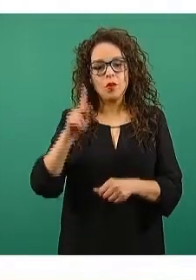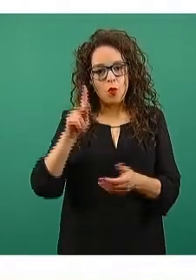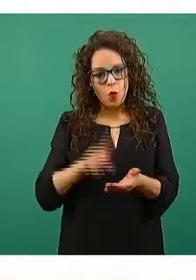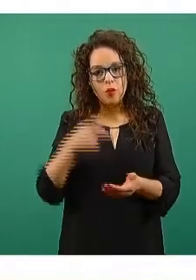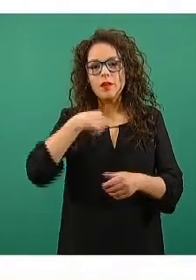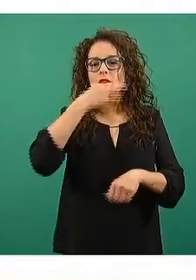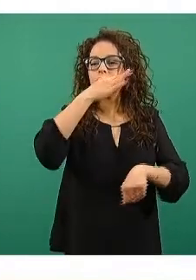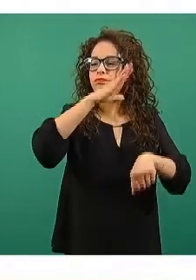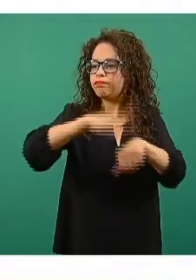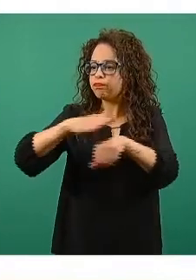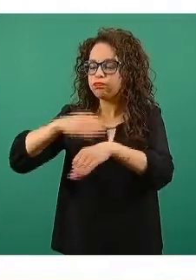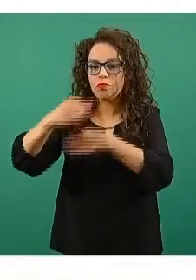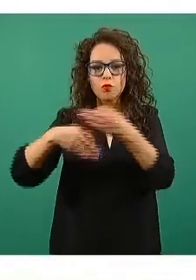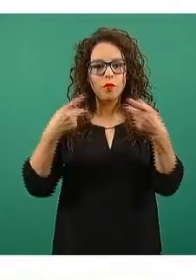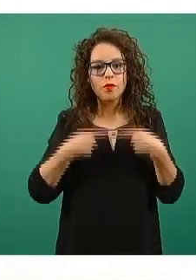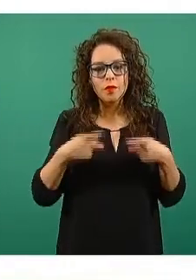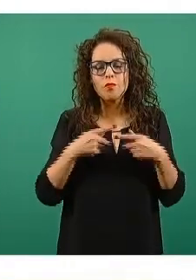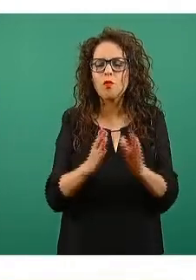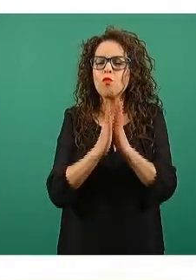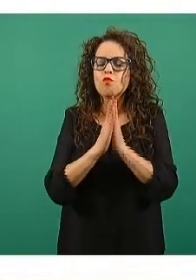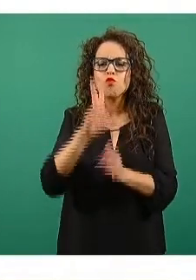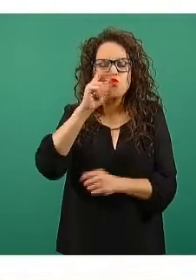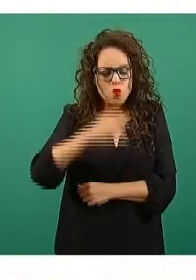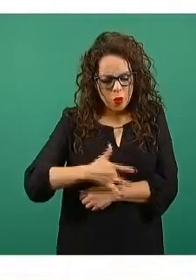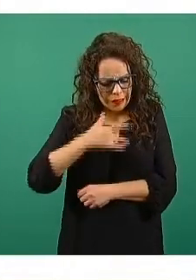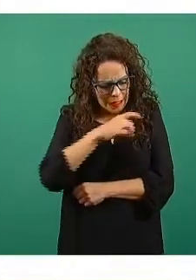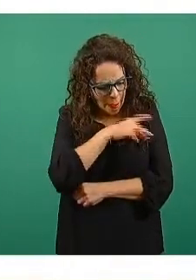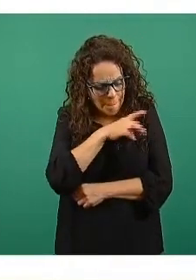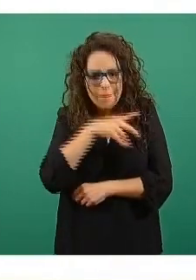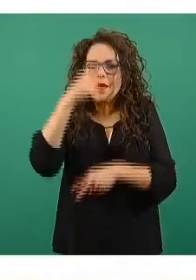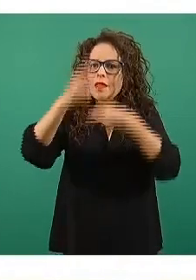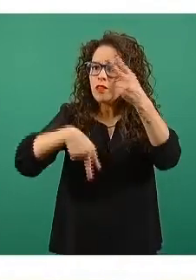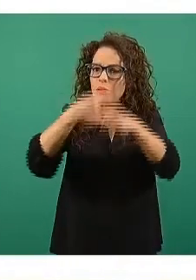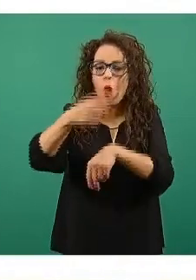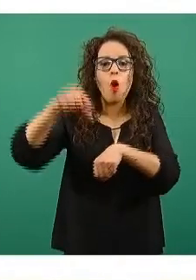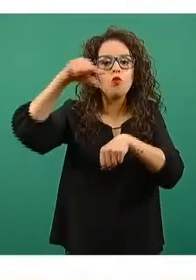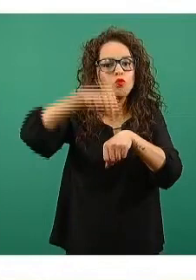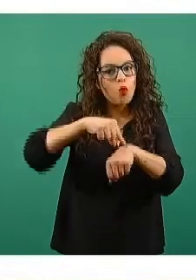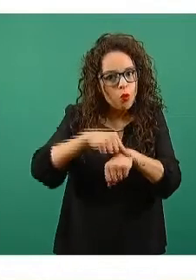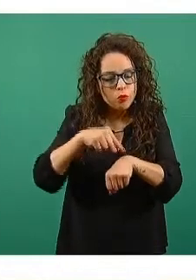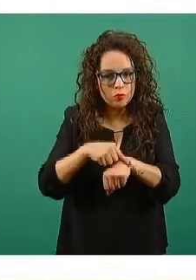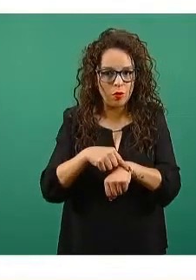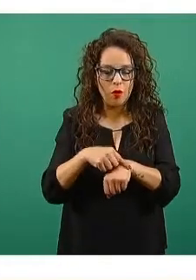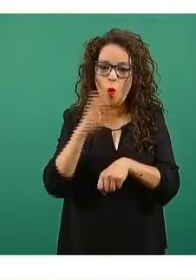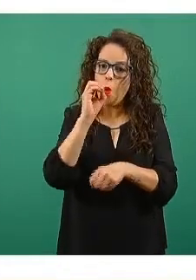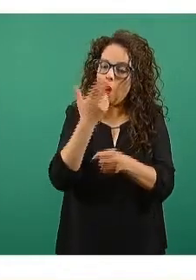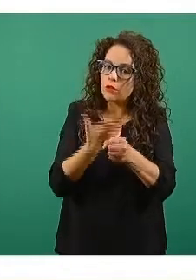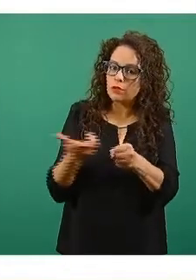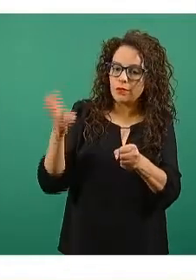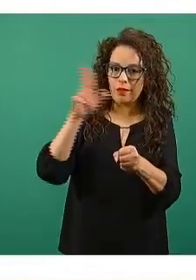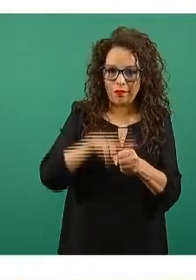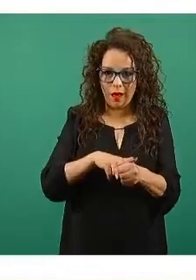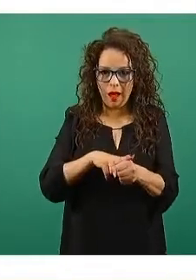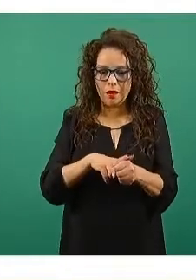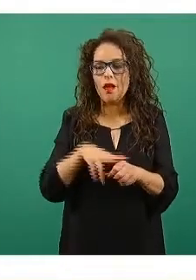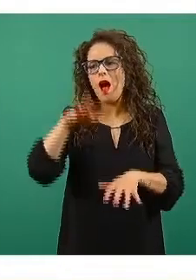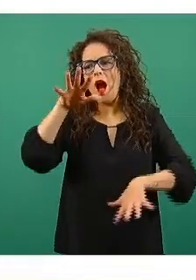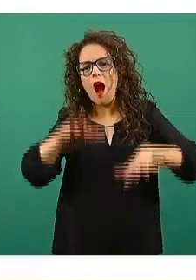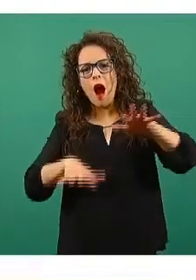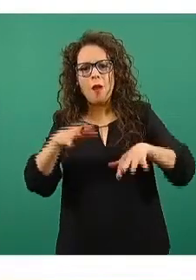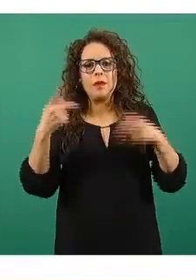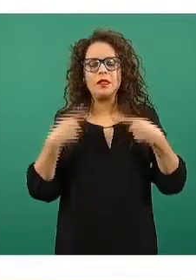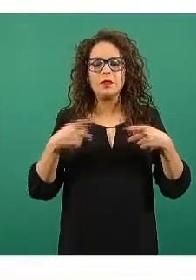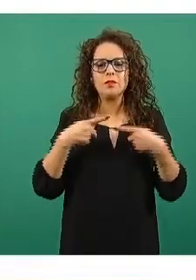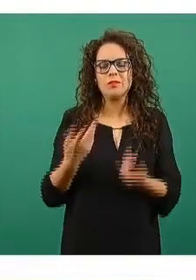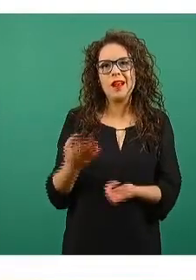es no tengan miedo de acudir a las unidades de atención. A veces las personas dicen, mejor